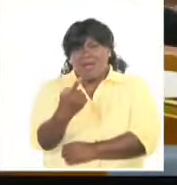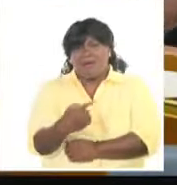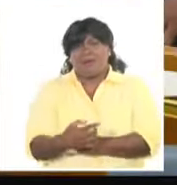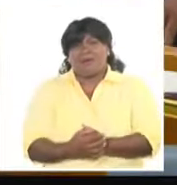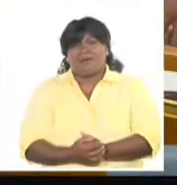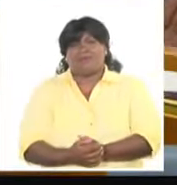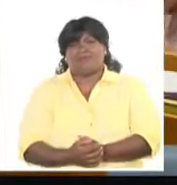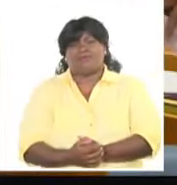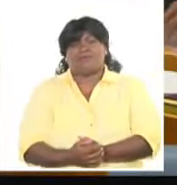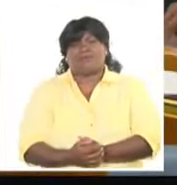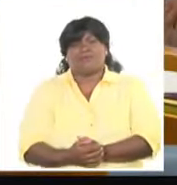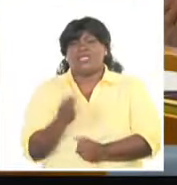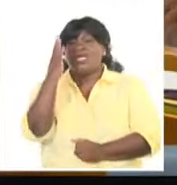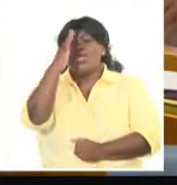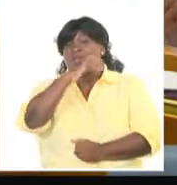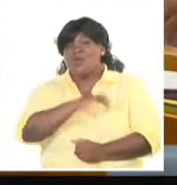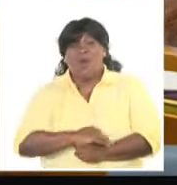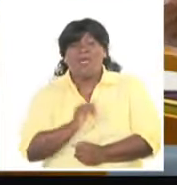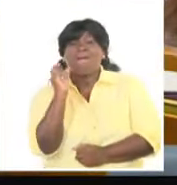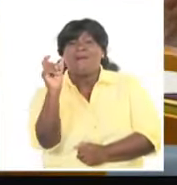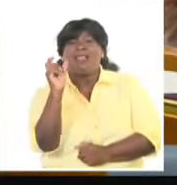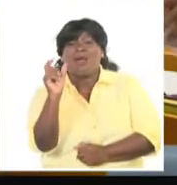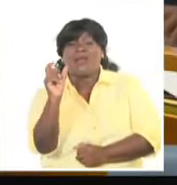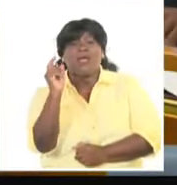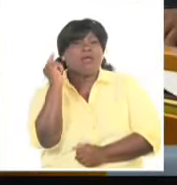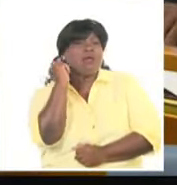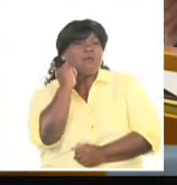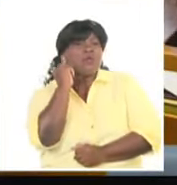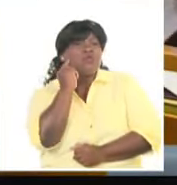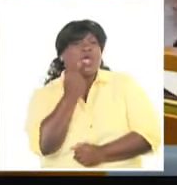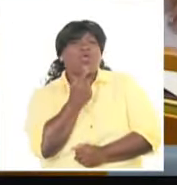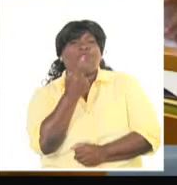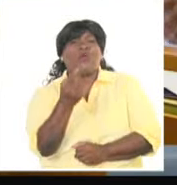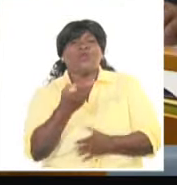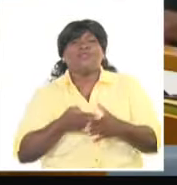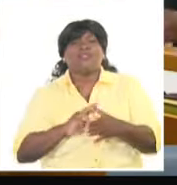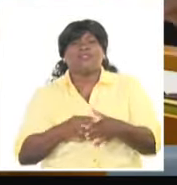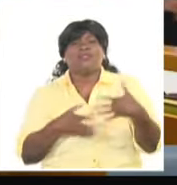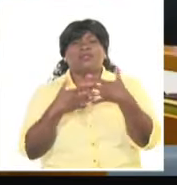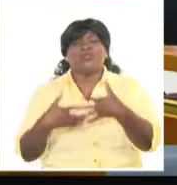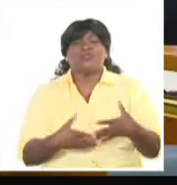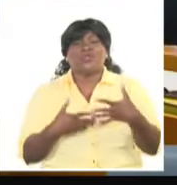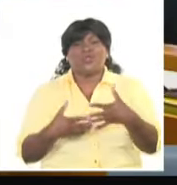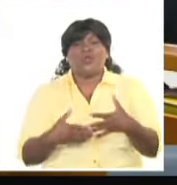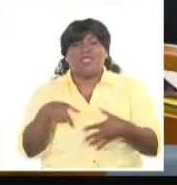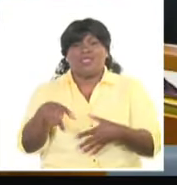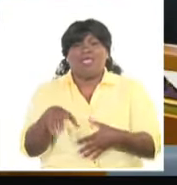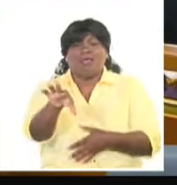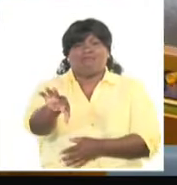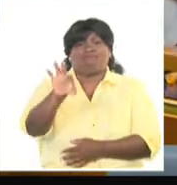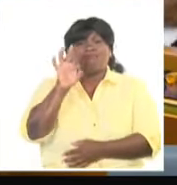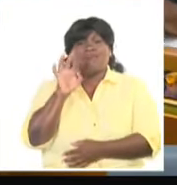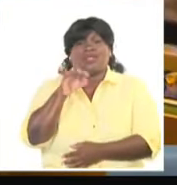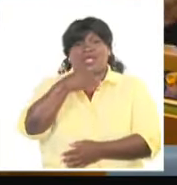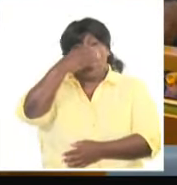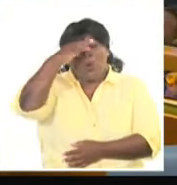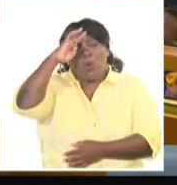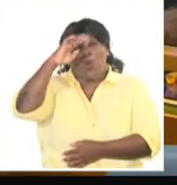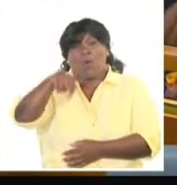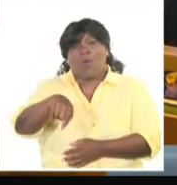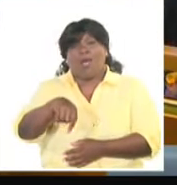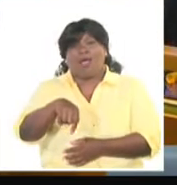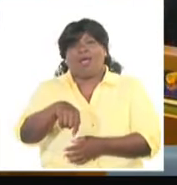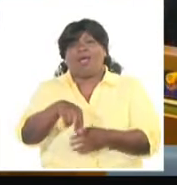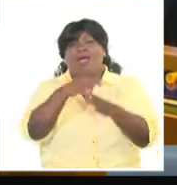Ni una sola palabra hemos escuchado decir al representante de los Estados Unidos sobre la absurda designación unilateral de Cuba como país